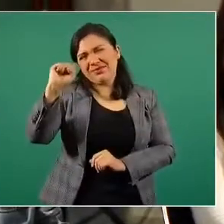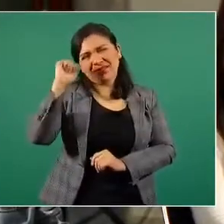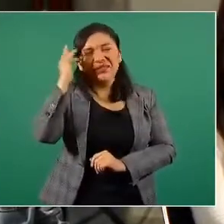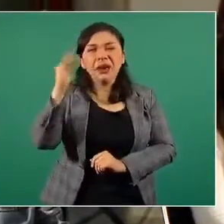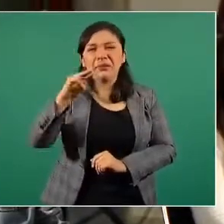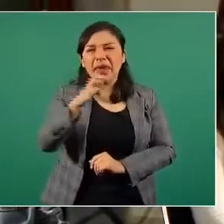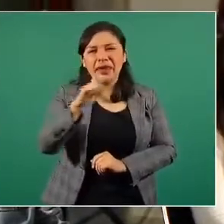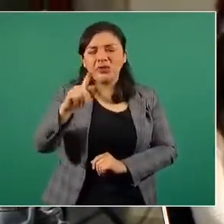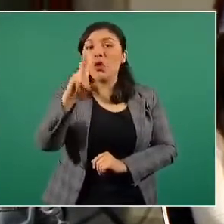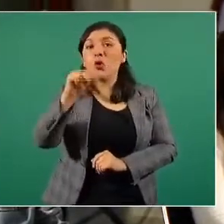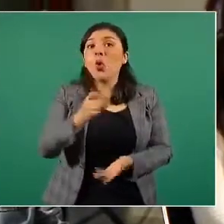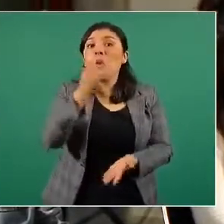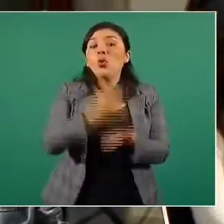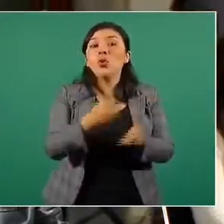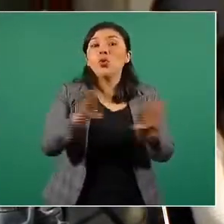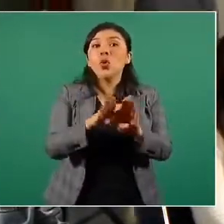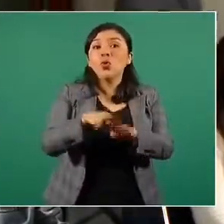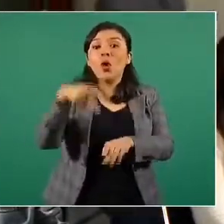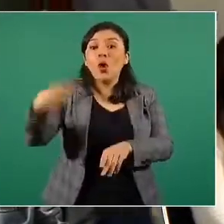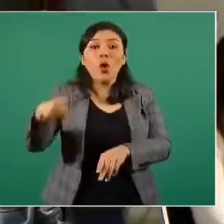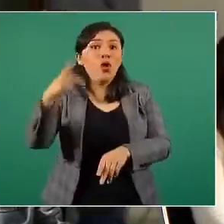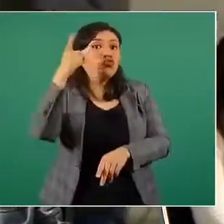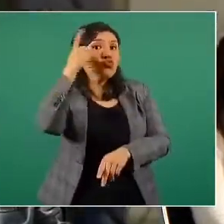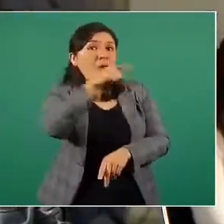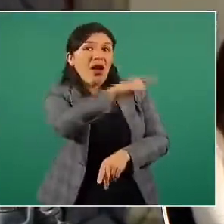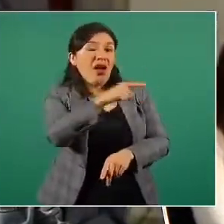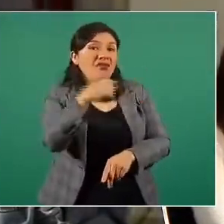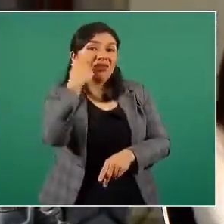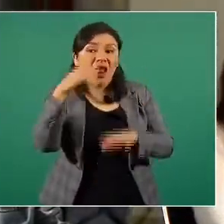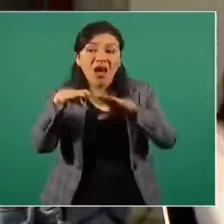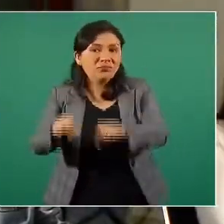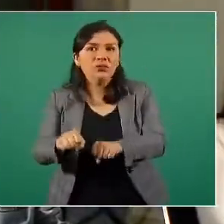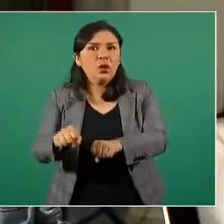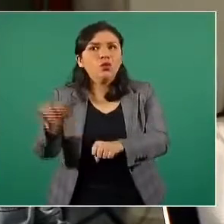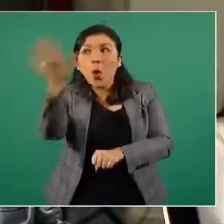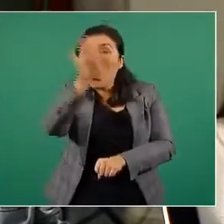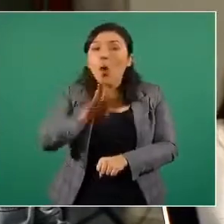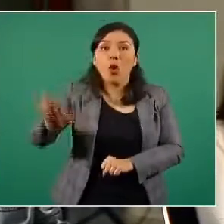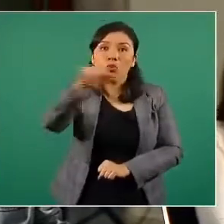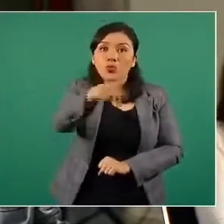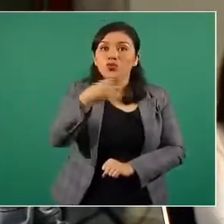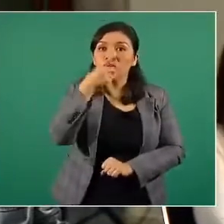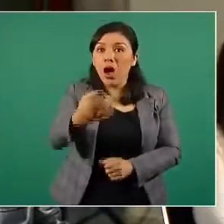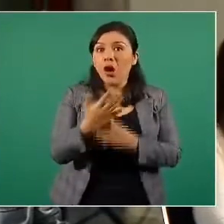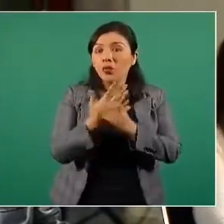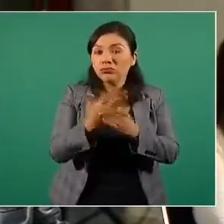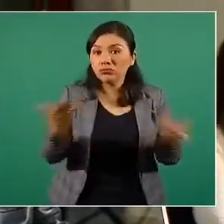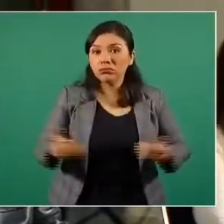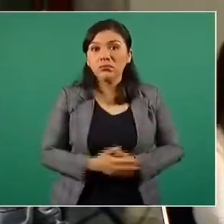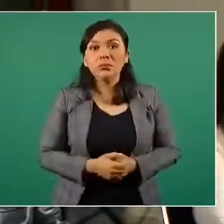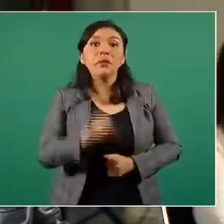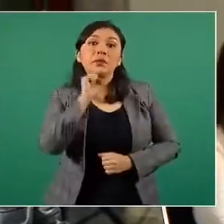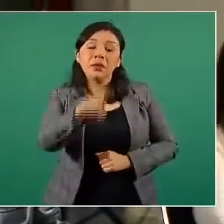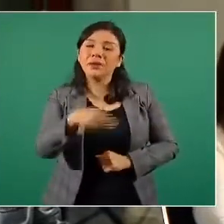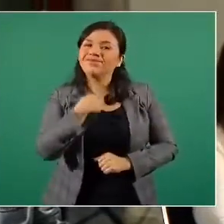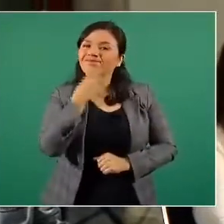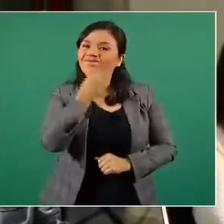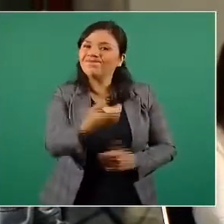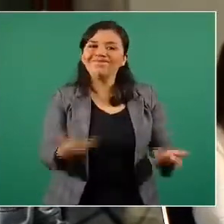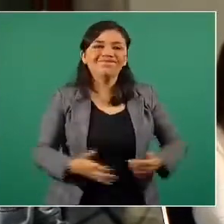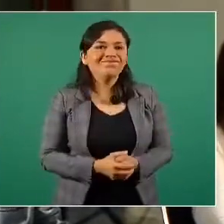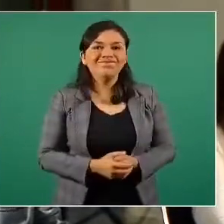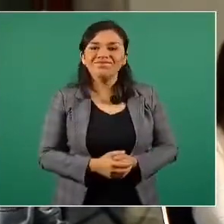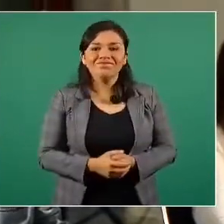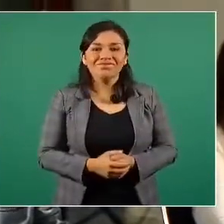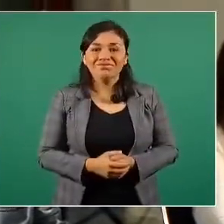la parte que no interesa al señor López Medina y a otros inversionistas. También debo decirle, presidente, que